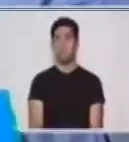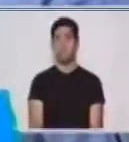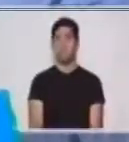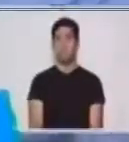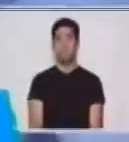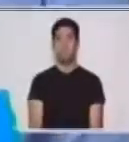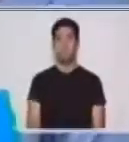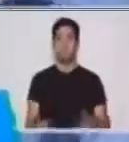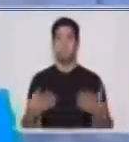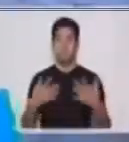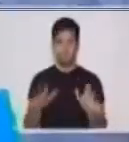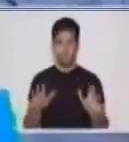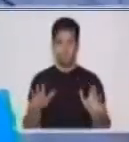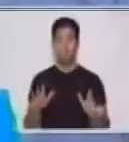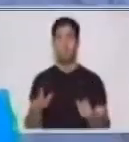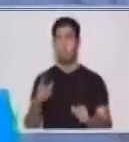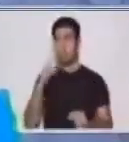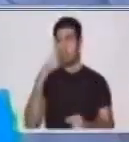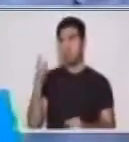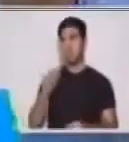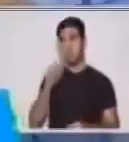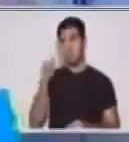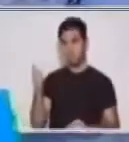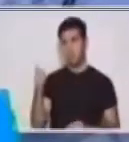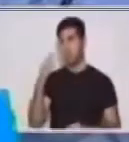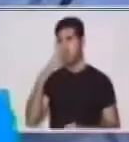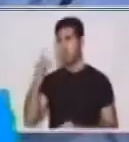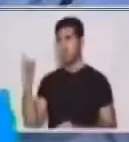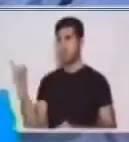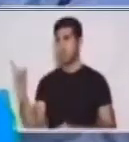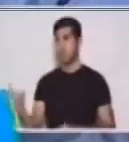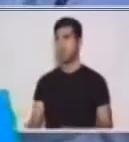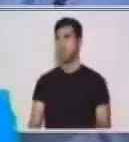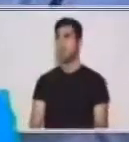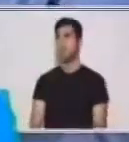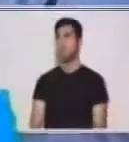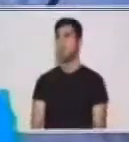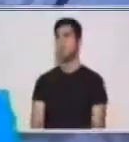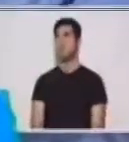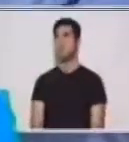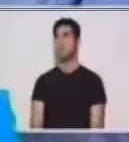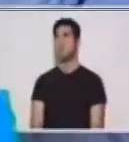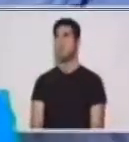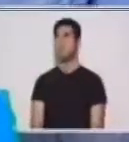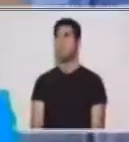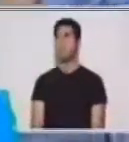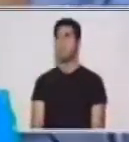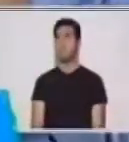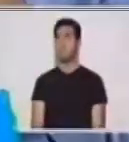Luego, vamos a colocar la que comenté en medio de la X para que nos queden las seis figuras.